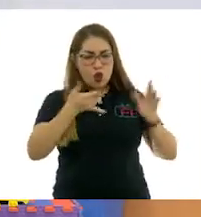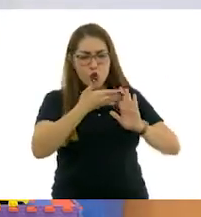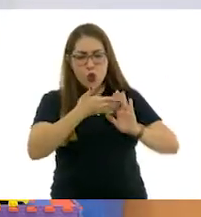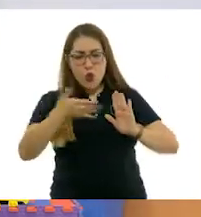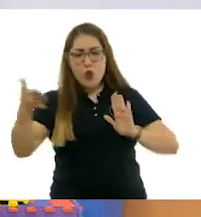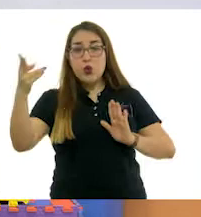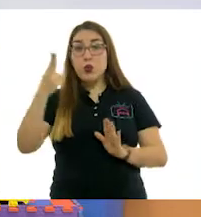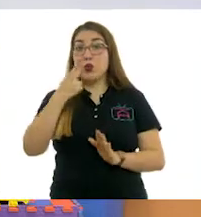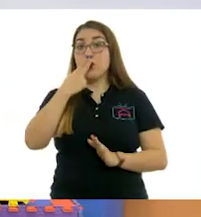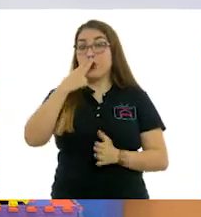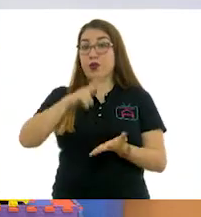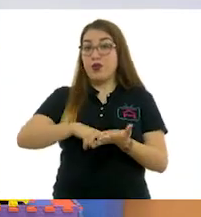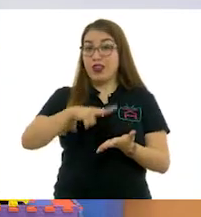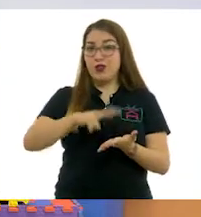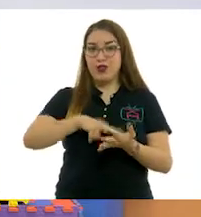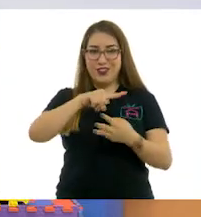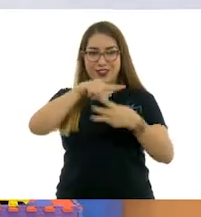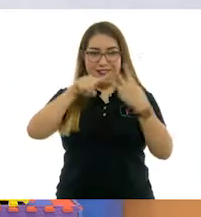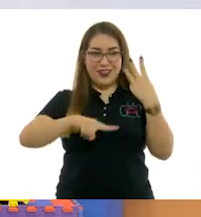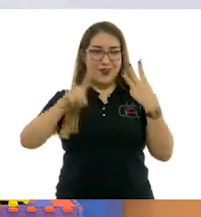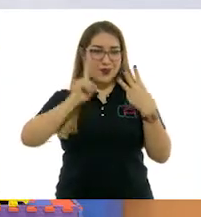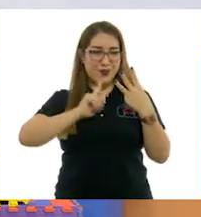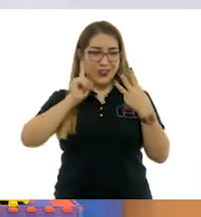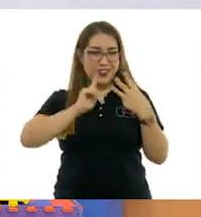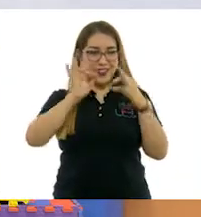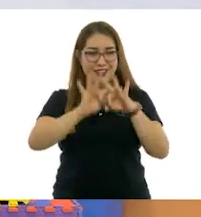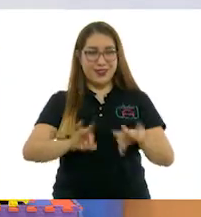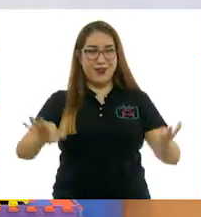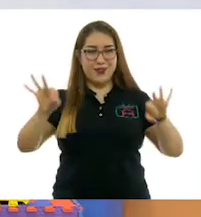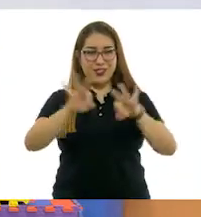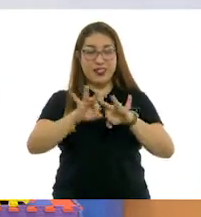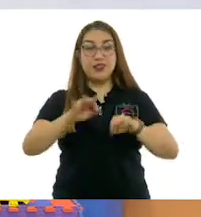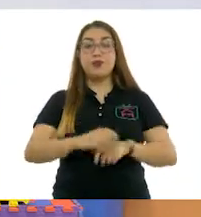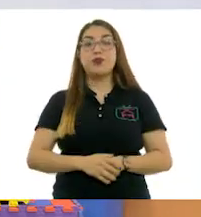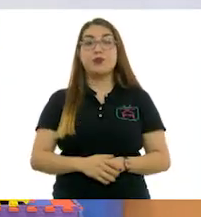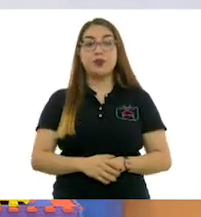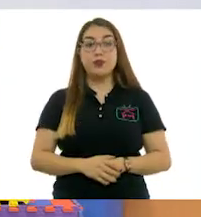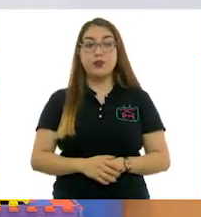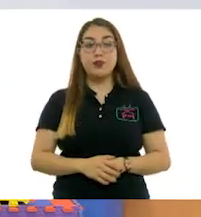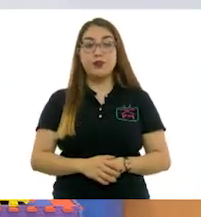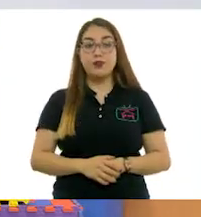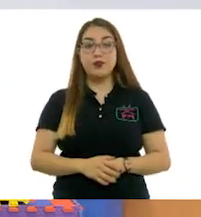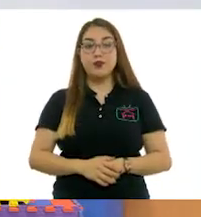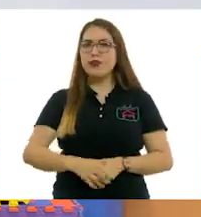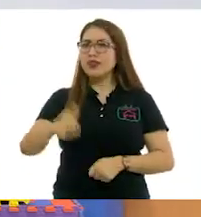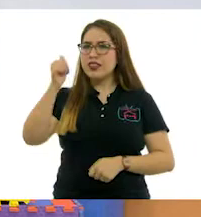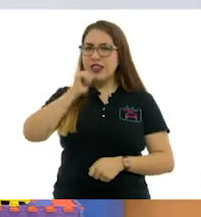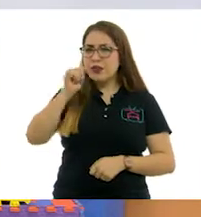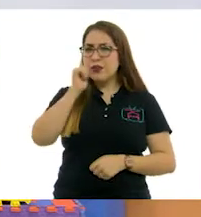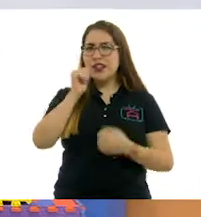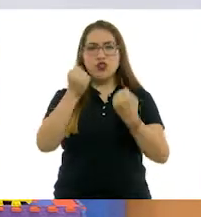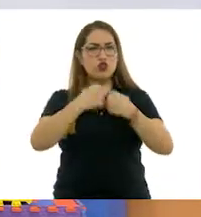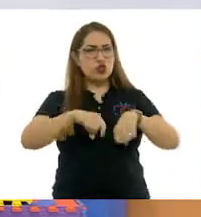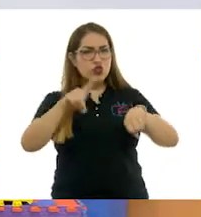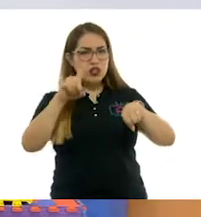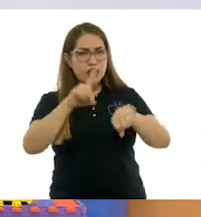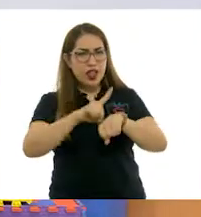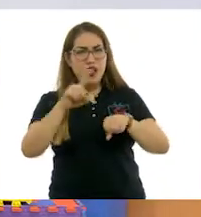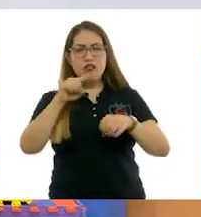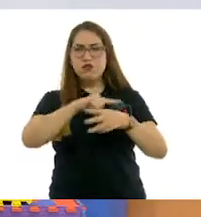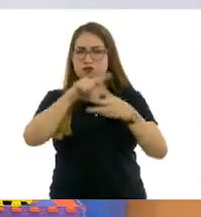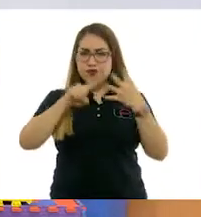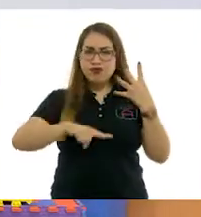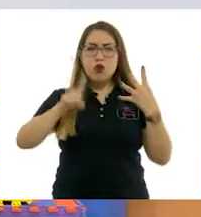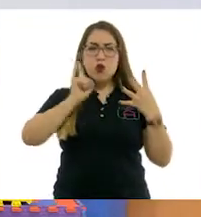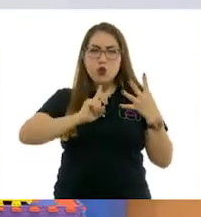estas tres importantes artistas. Y bueno, que siempre a través de la sociedad ha luchado mucho a la mujer para